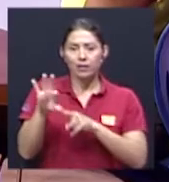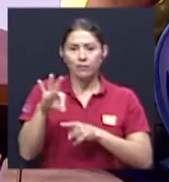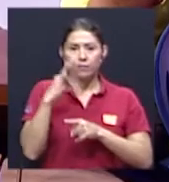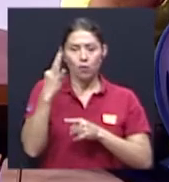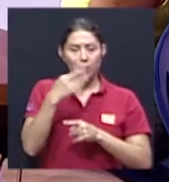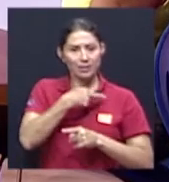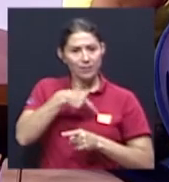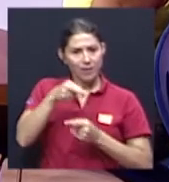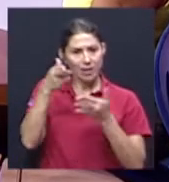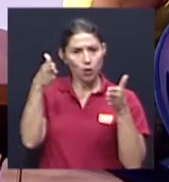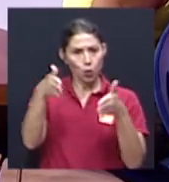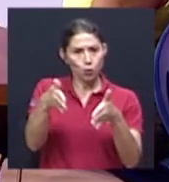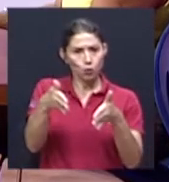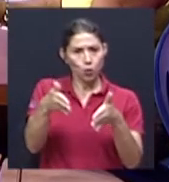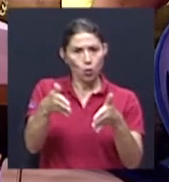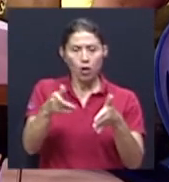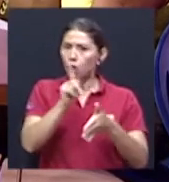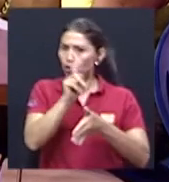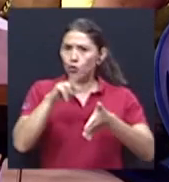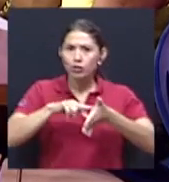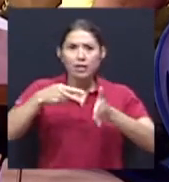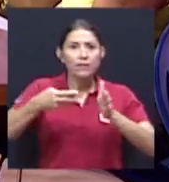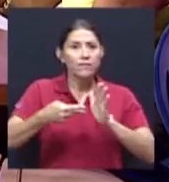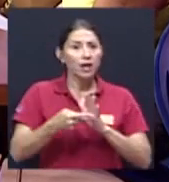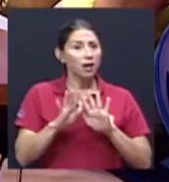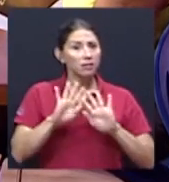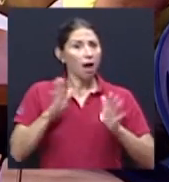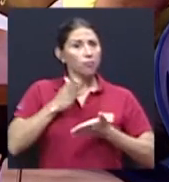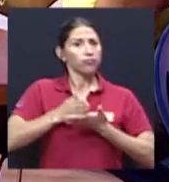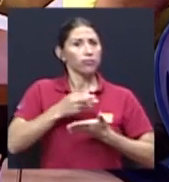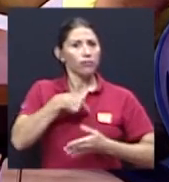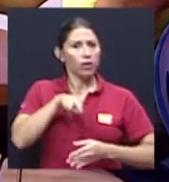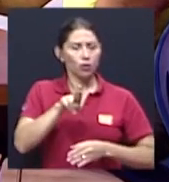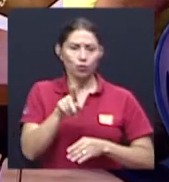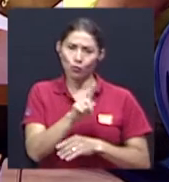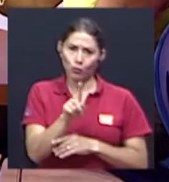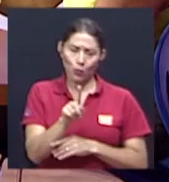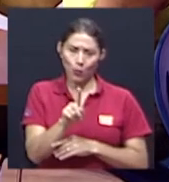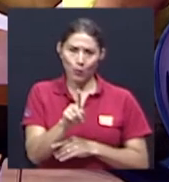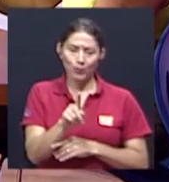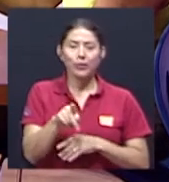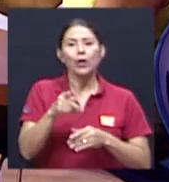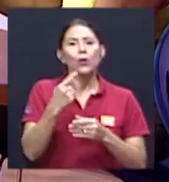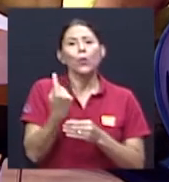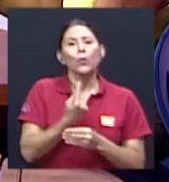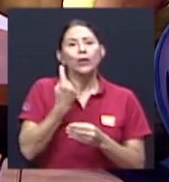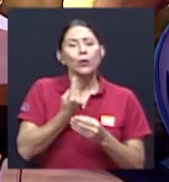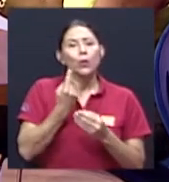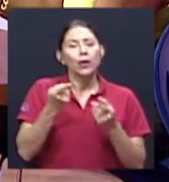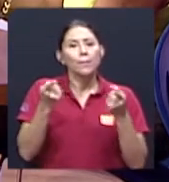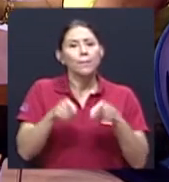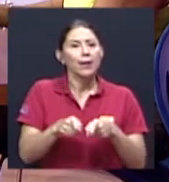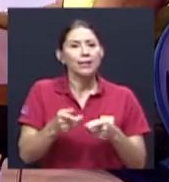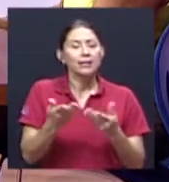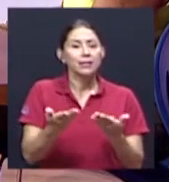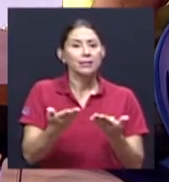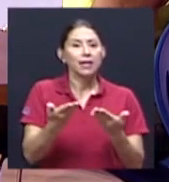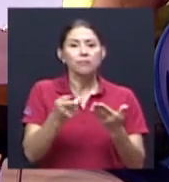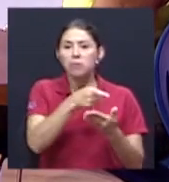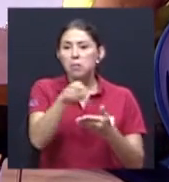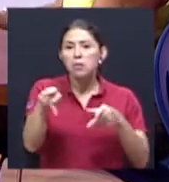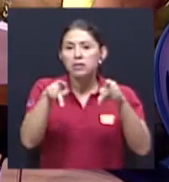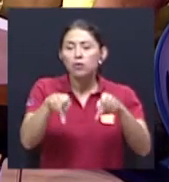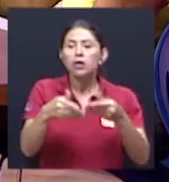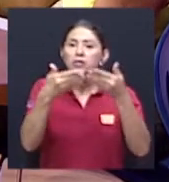eso no significa, cuando la gente dice eso, no significa que deja de ser religioso o religiosa. Lo único es que abre otras